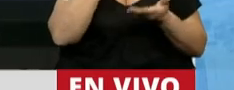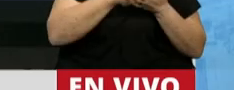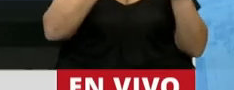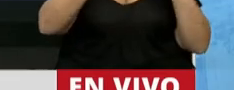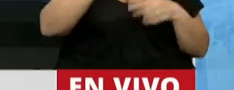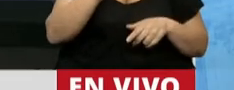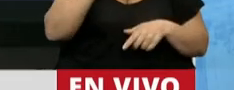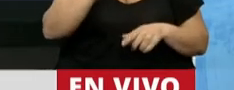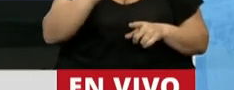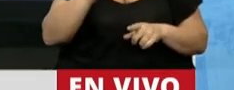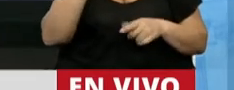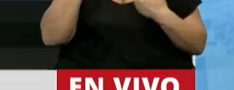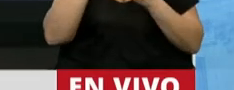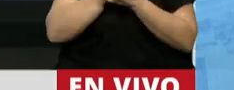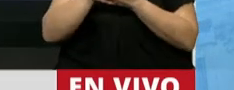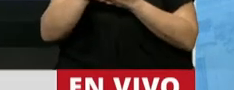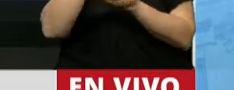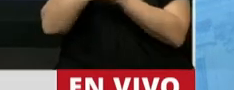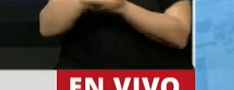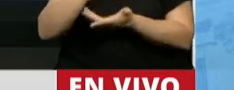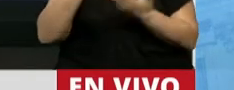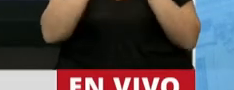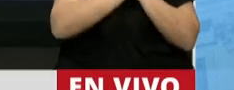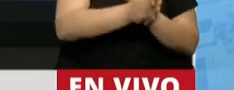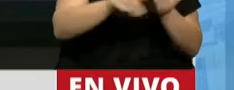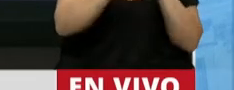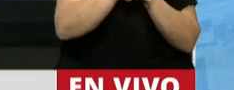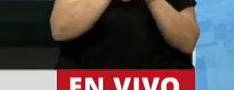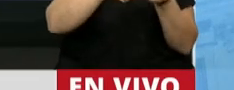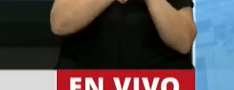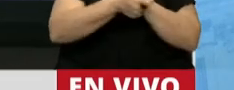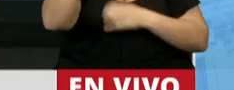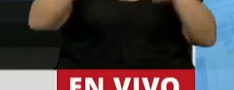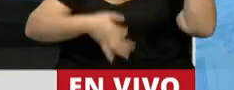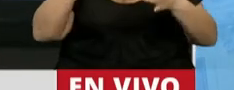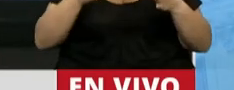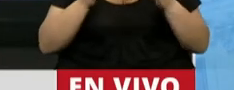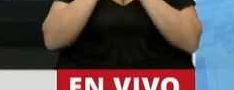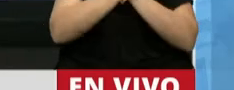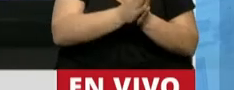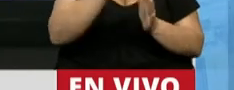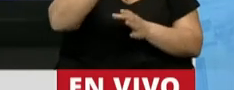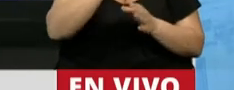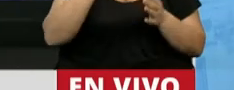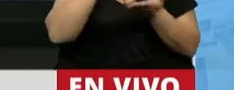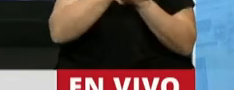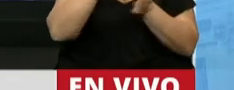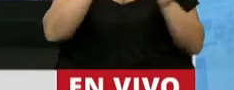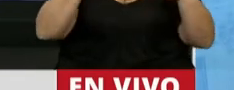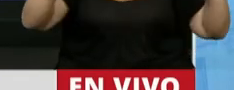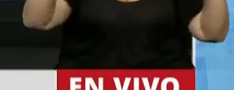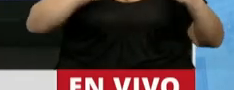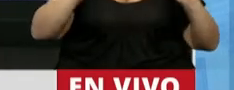corzo. La mayoría no absuelve judicialmente ni da derecho a indultarse con leyes como la de reforma judicial, amnistiarse o consagrar impunidad.